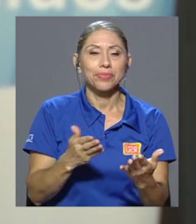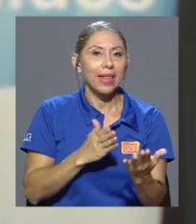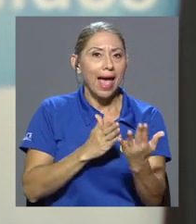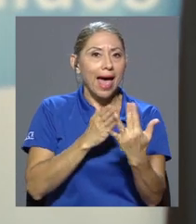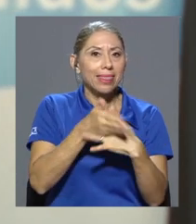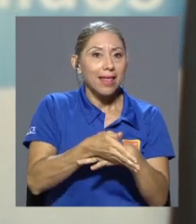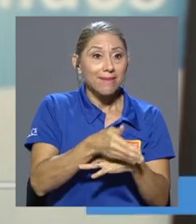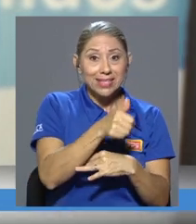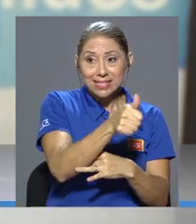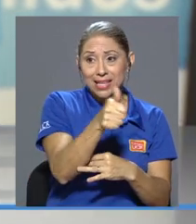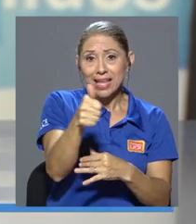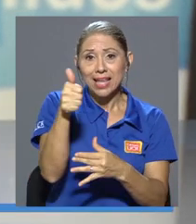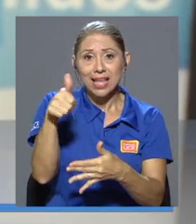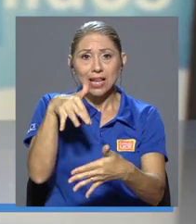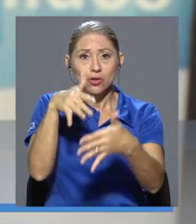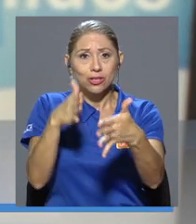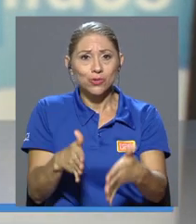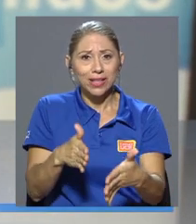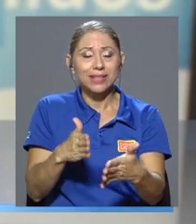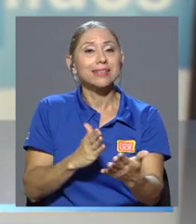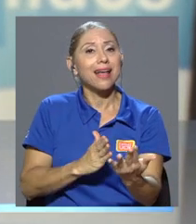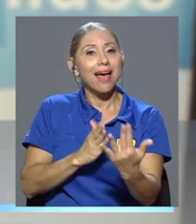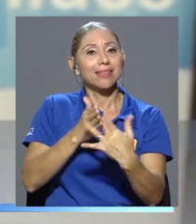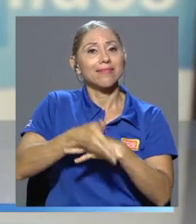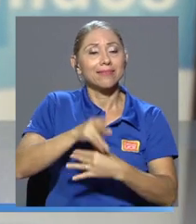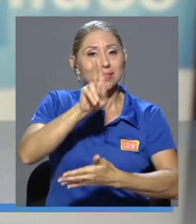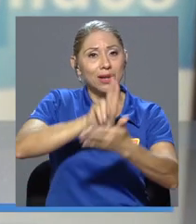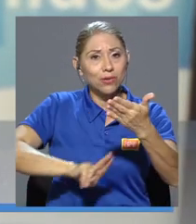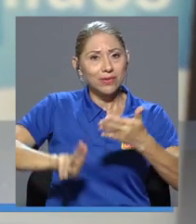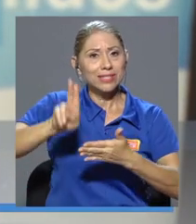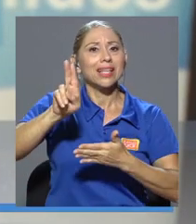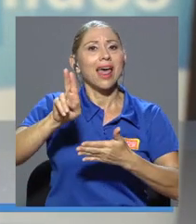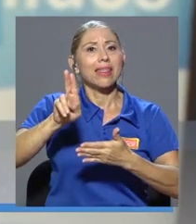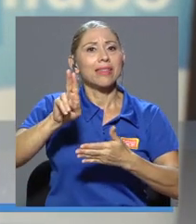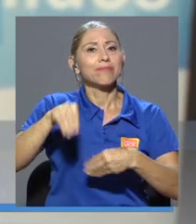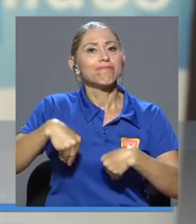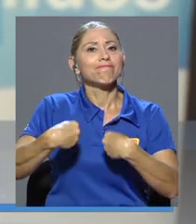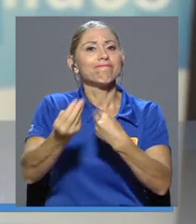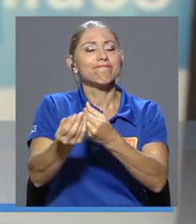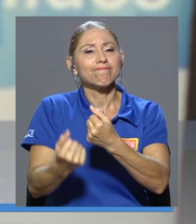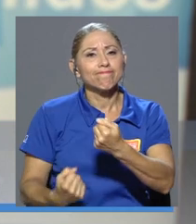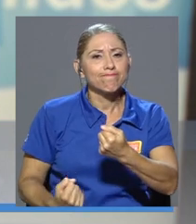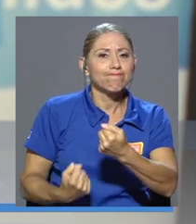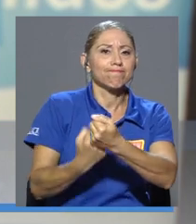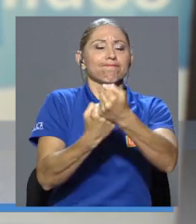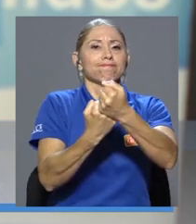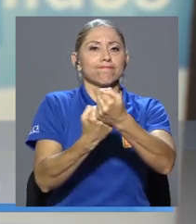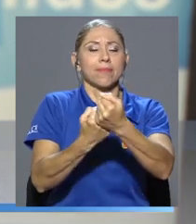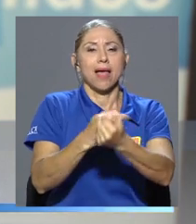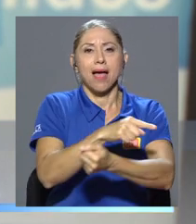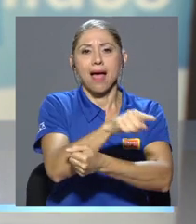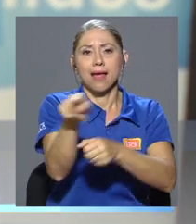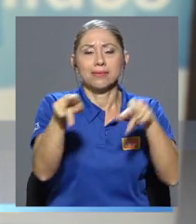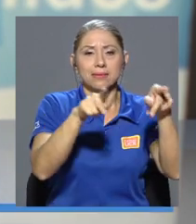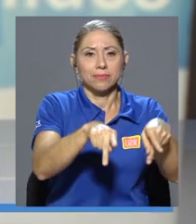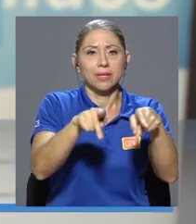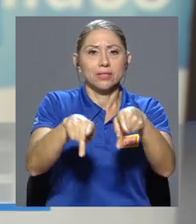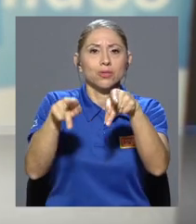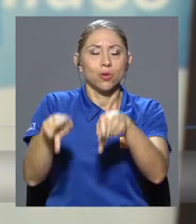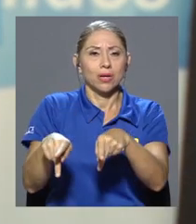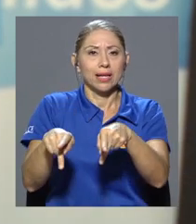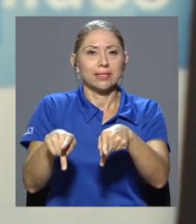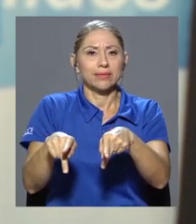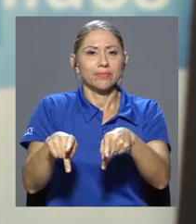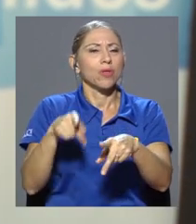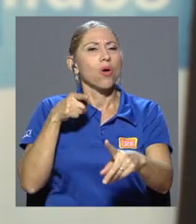de los estudiantes y a través de la universidad darle ese soporte a esas personas con el